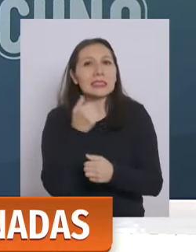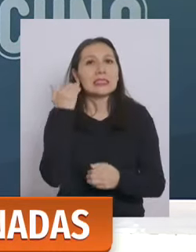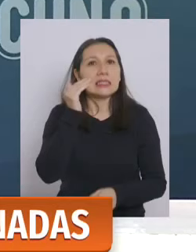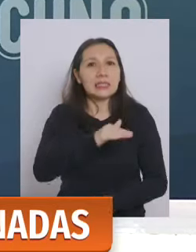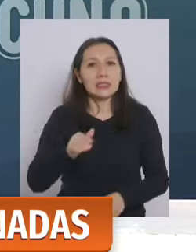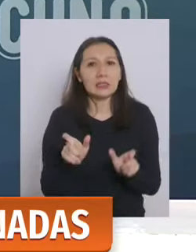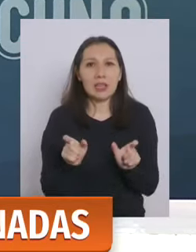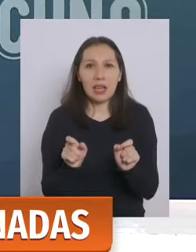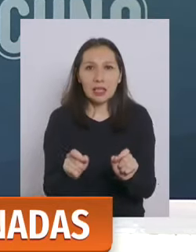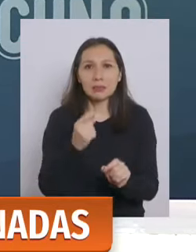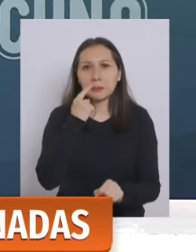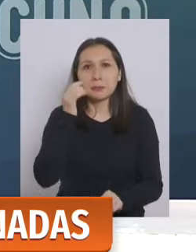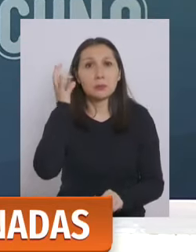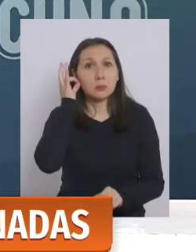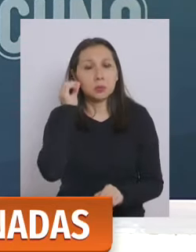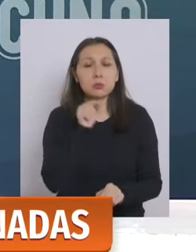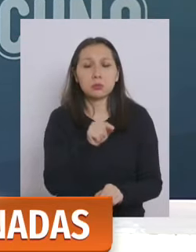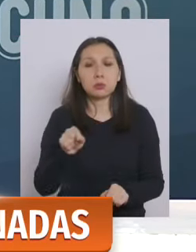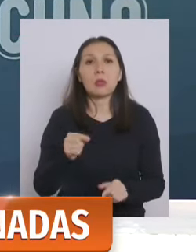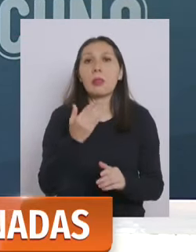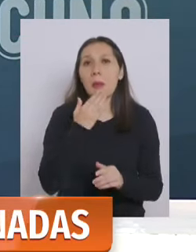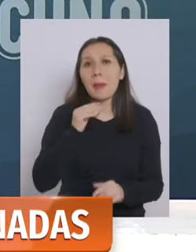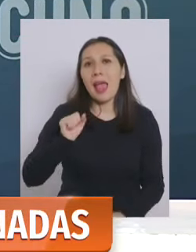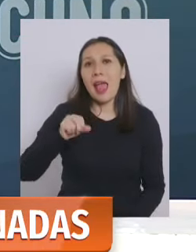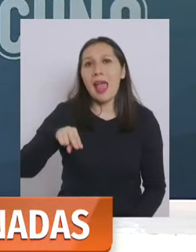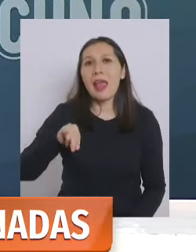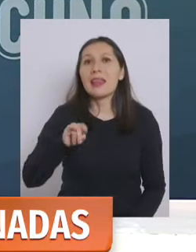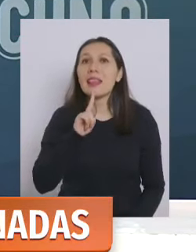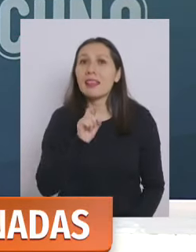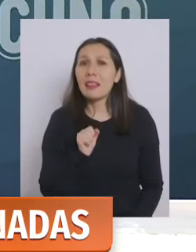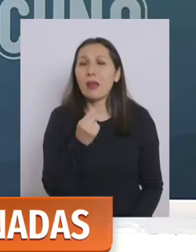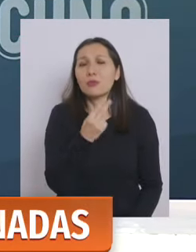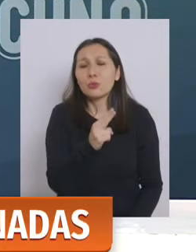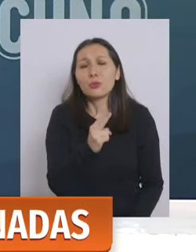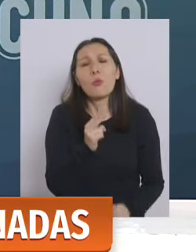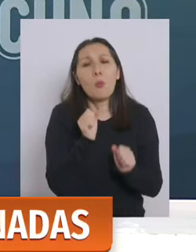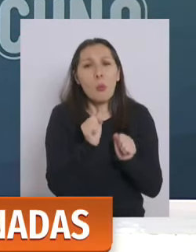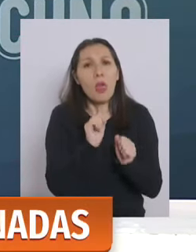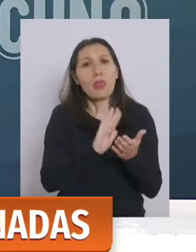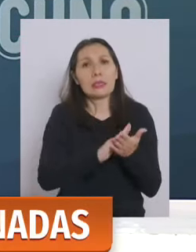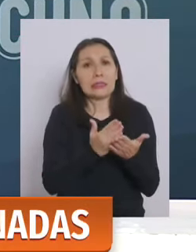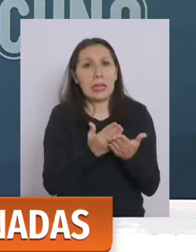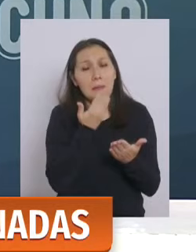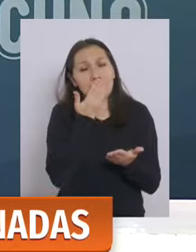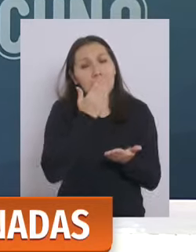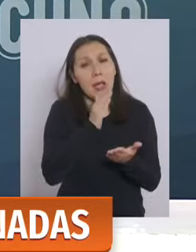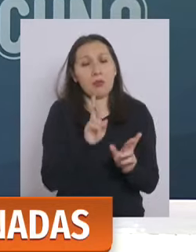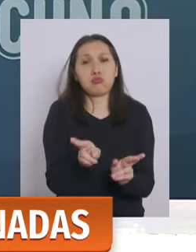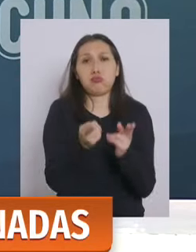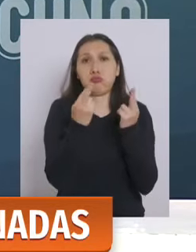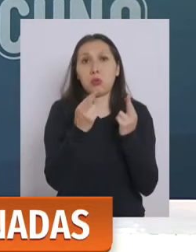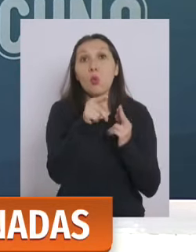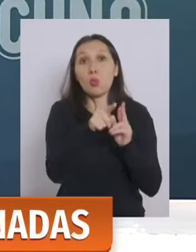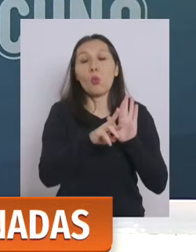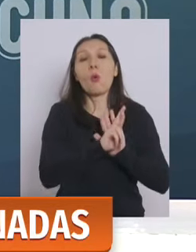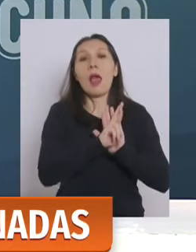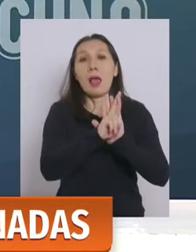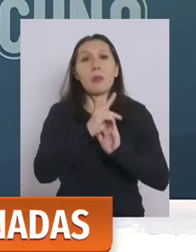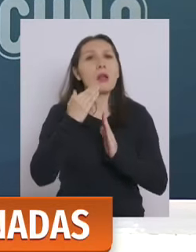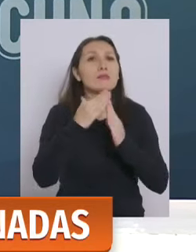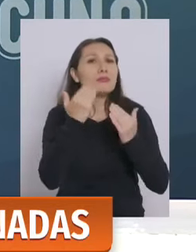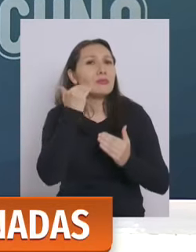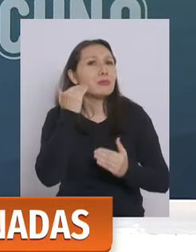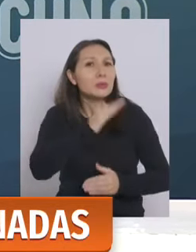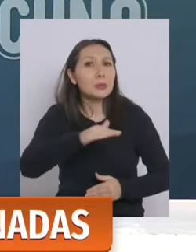con cáncer y sobre todo Anita Luisa a para que te mejores y tú representas a muchas niñas y